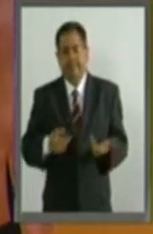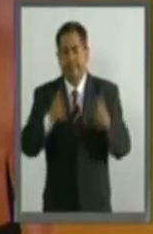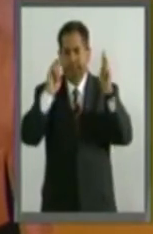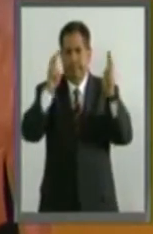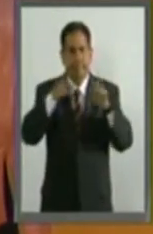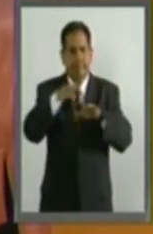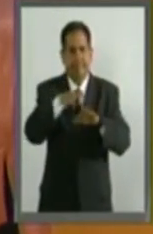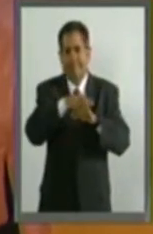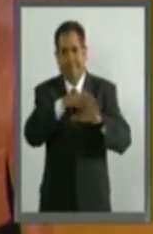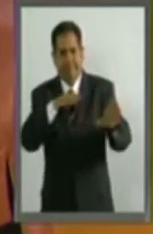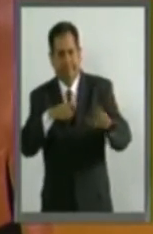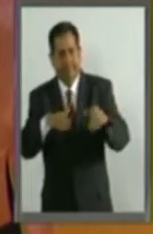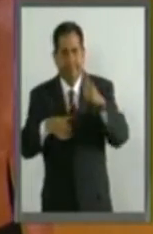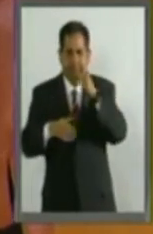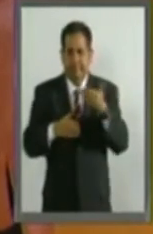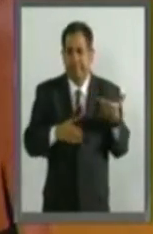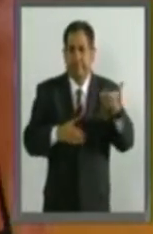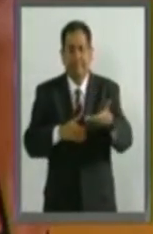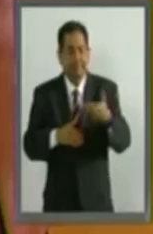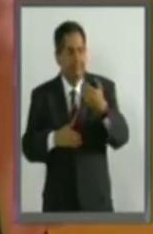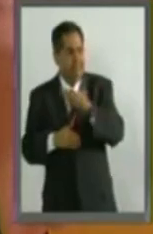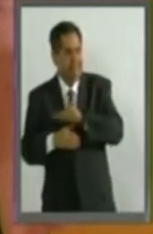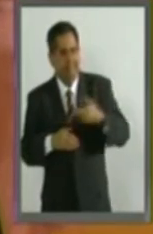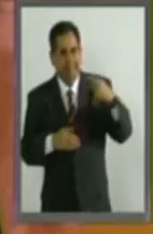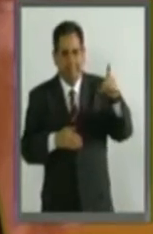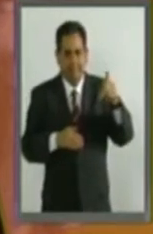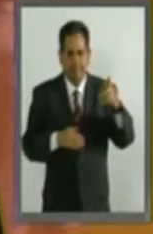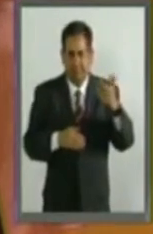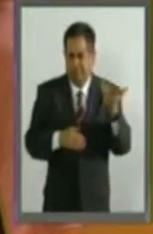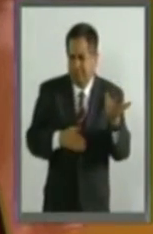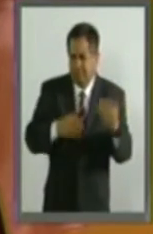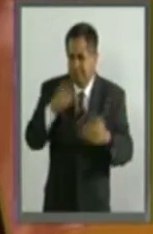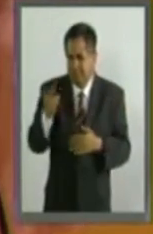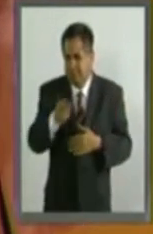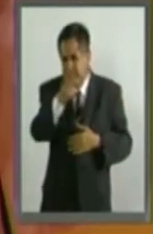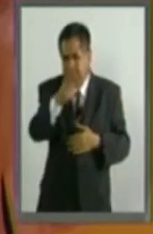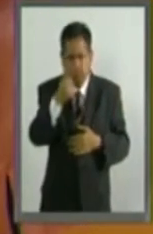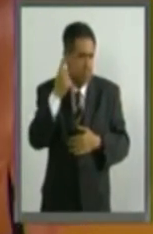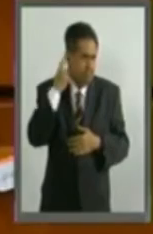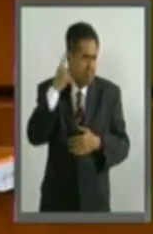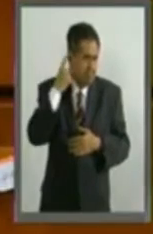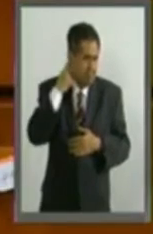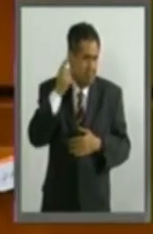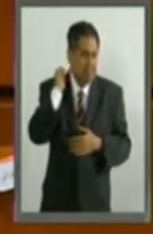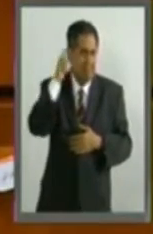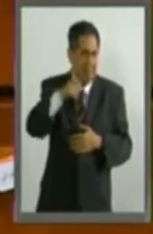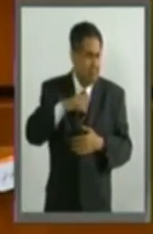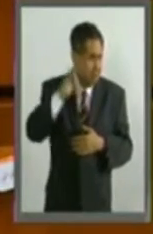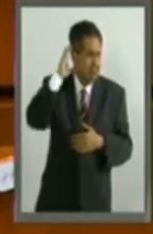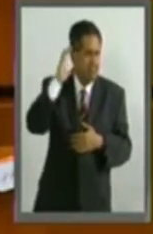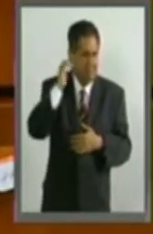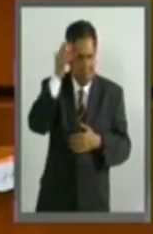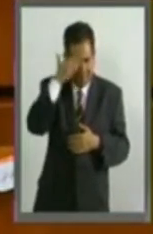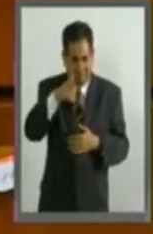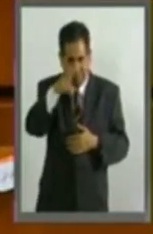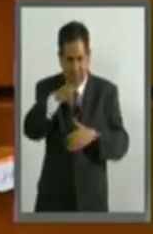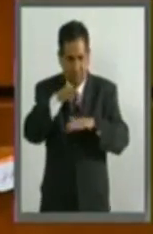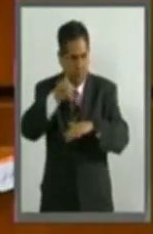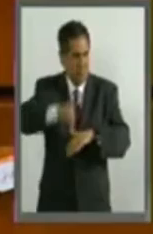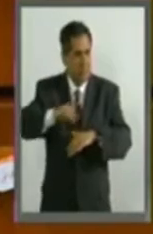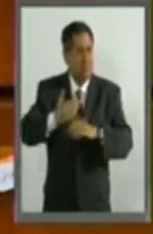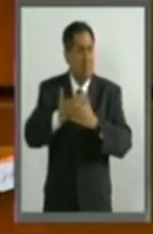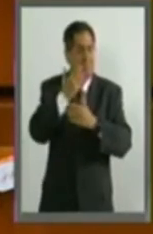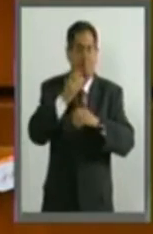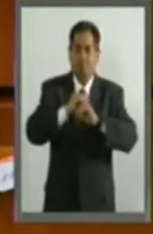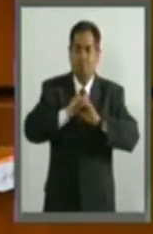migración que ha planteado el presidente, y esa sería una pregunta de si tiene usted información en ese sentido y que